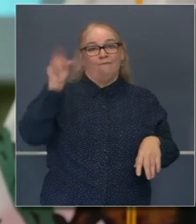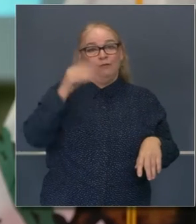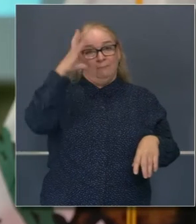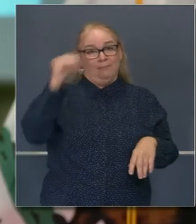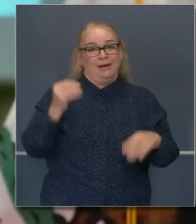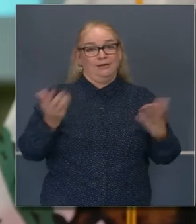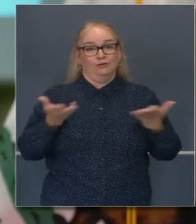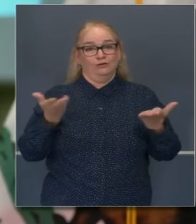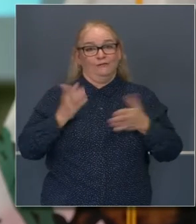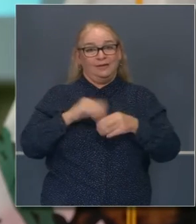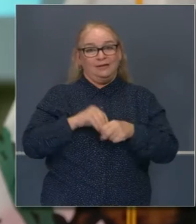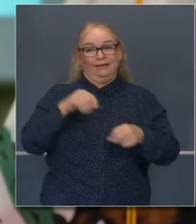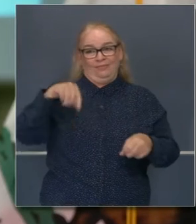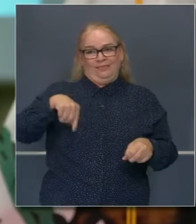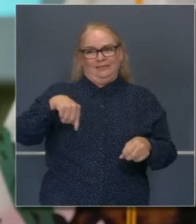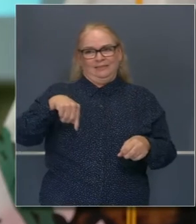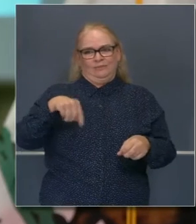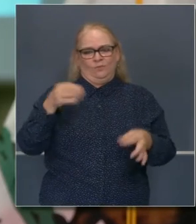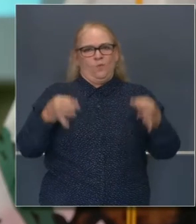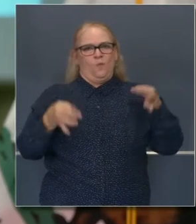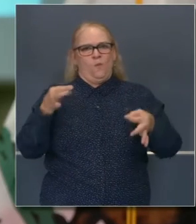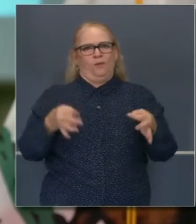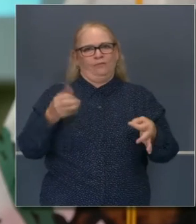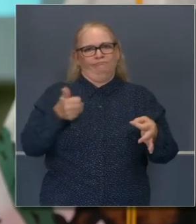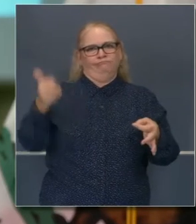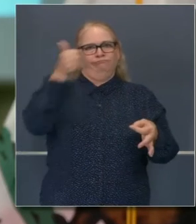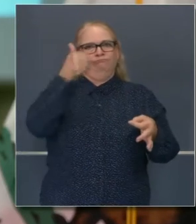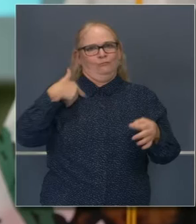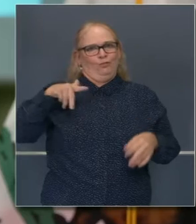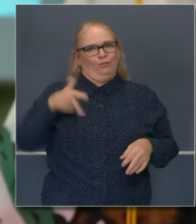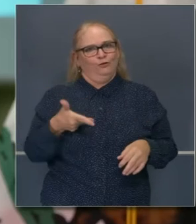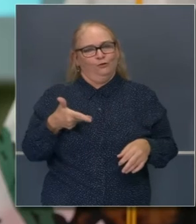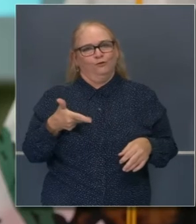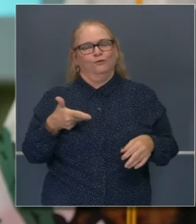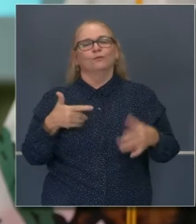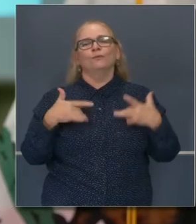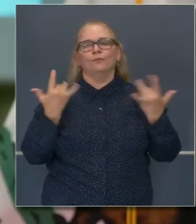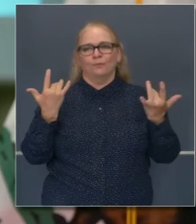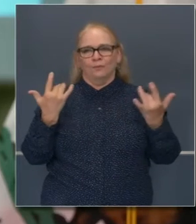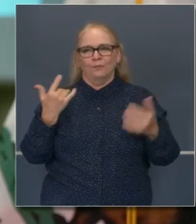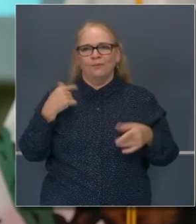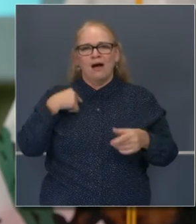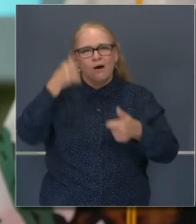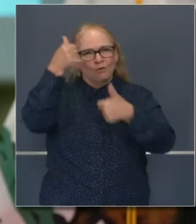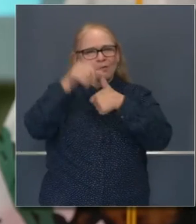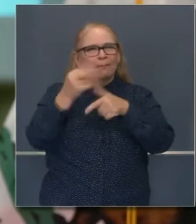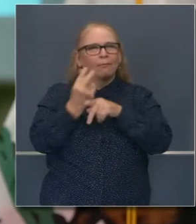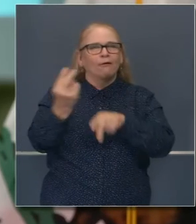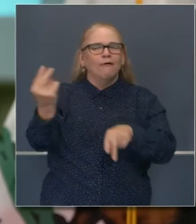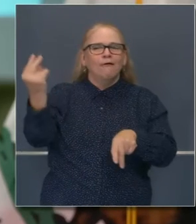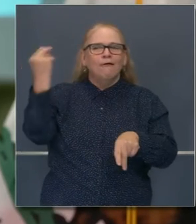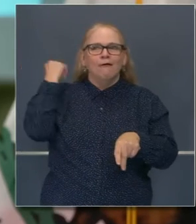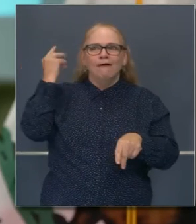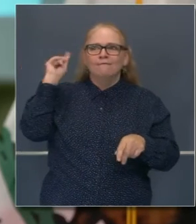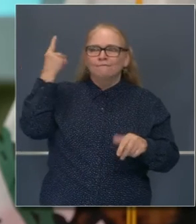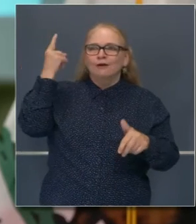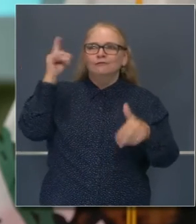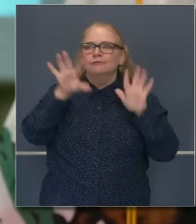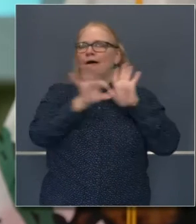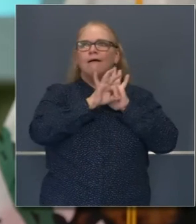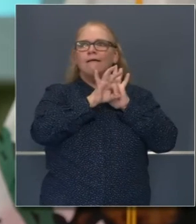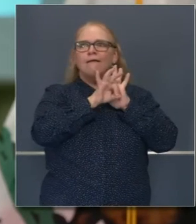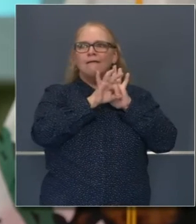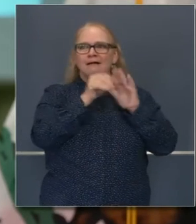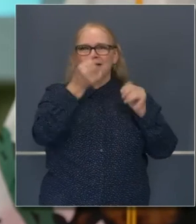que funge en esta Corte Suprema. Mi carrera abarca los primeros dos. Recuerdo cuando Ewellie Mallyu fue